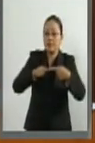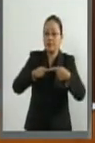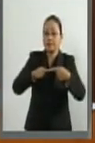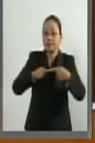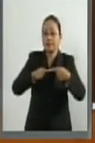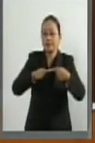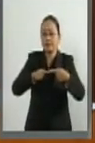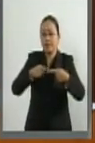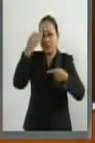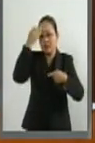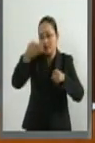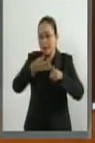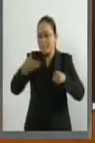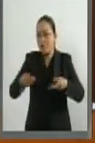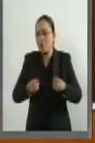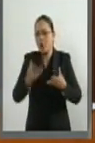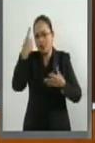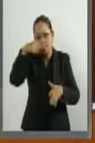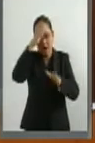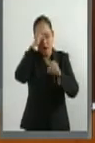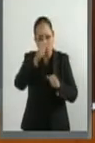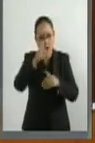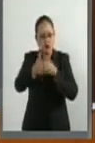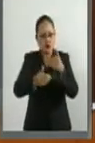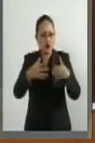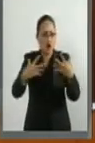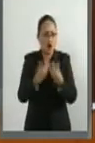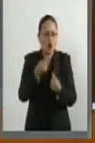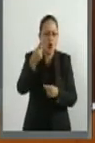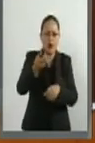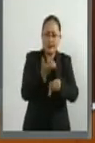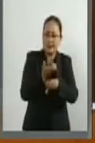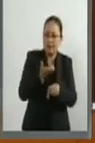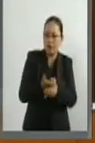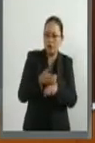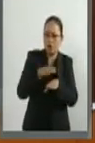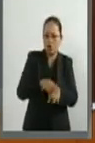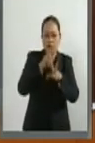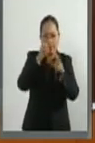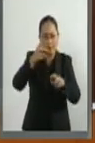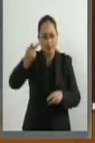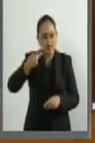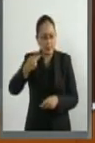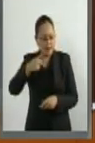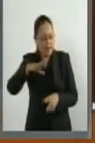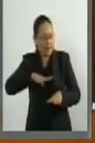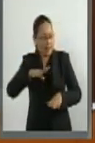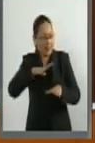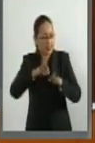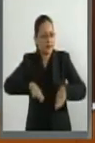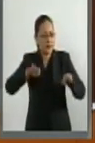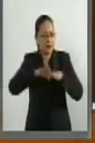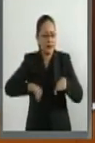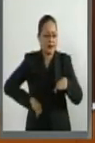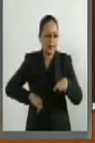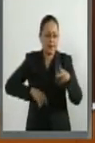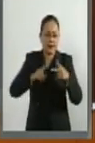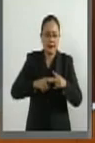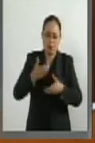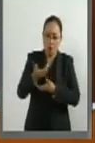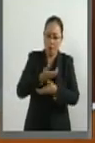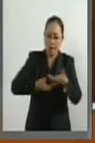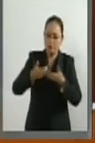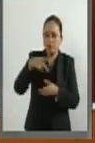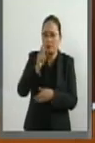cuánto tiempo podremos llegar a acuerdos aceptables con Estados Unidos en los temas que nos interesan, en comercio, pero